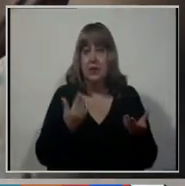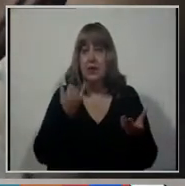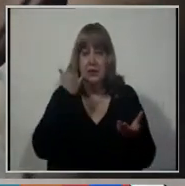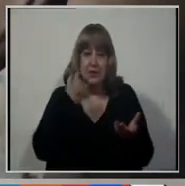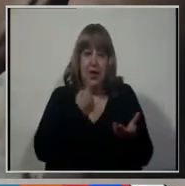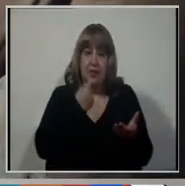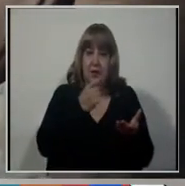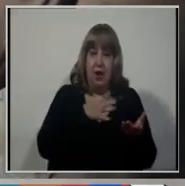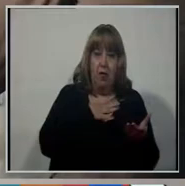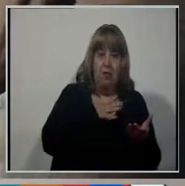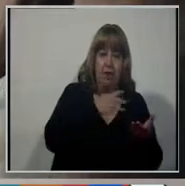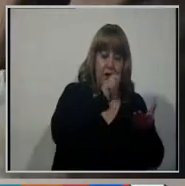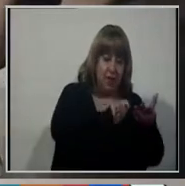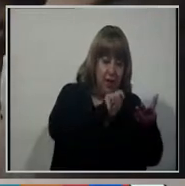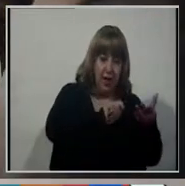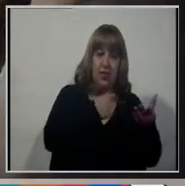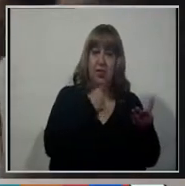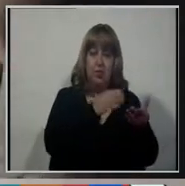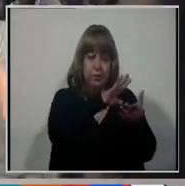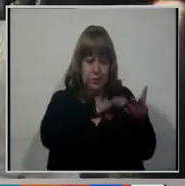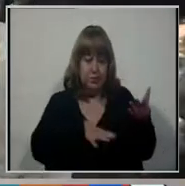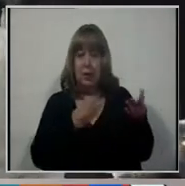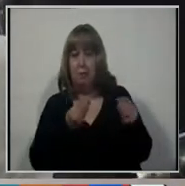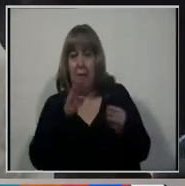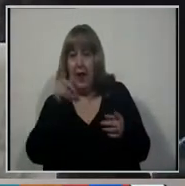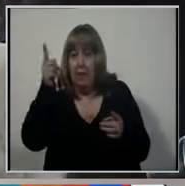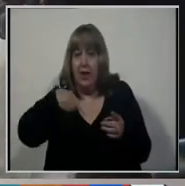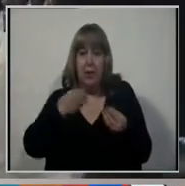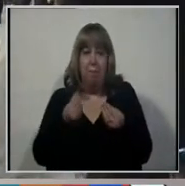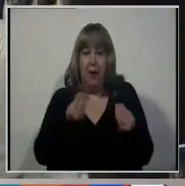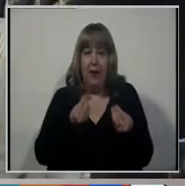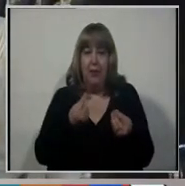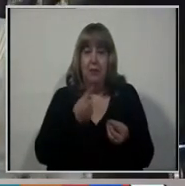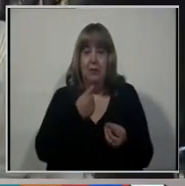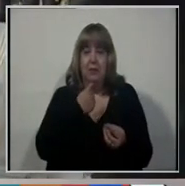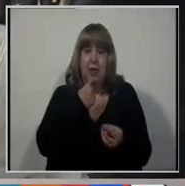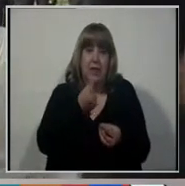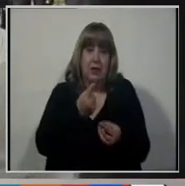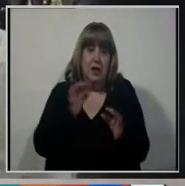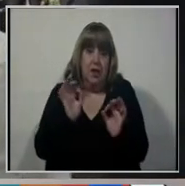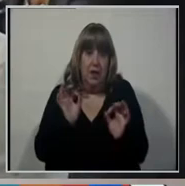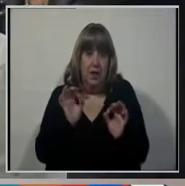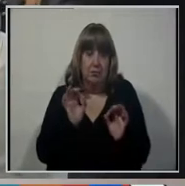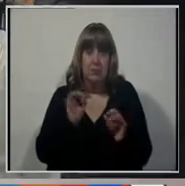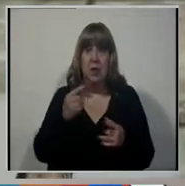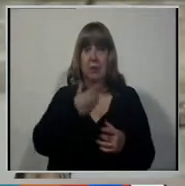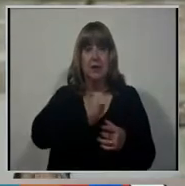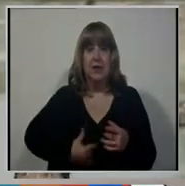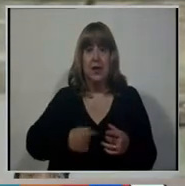está armando la agenda. Oficialmente no se ha dicho ni un ápice de lo que Maci puede